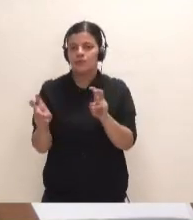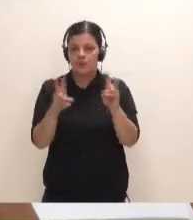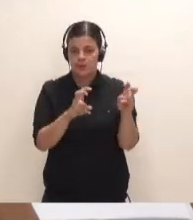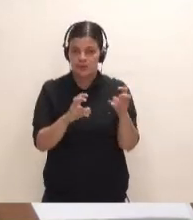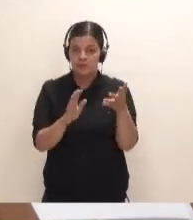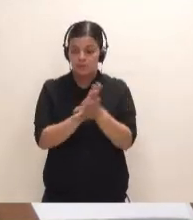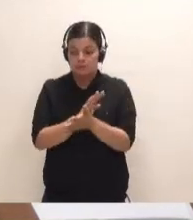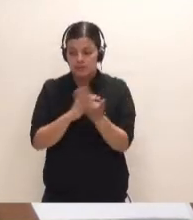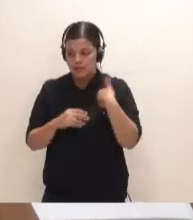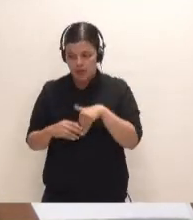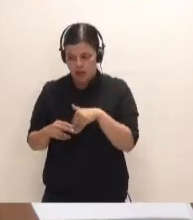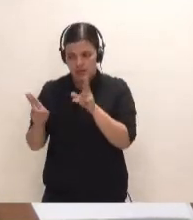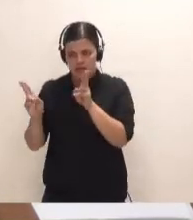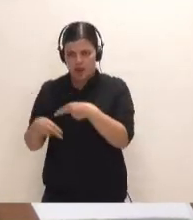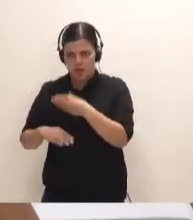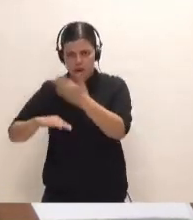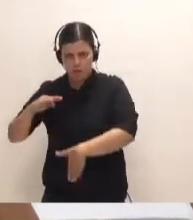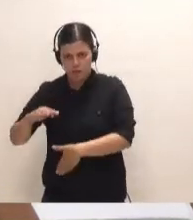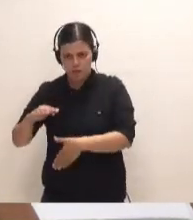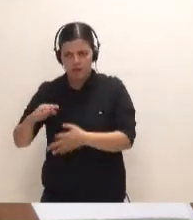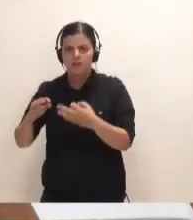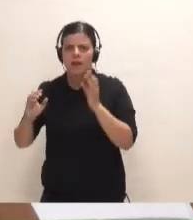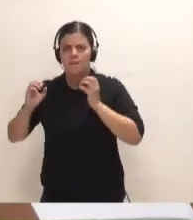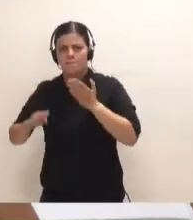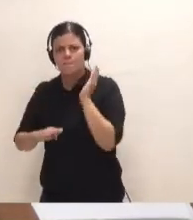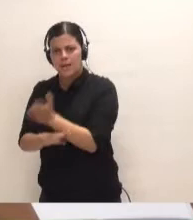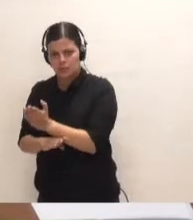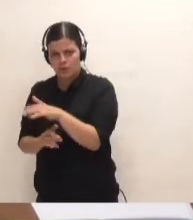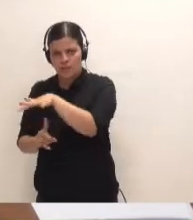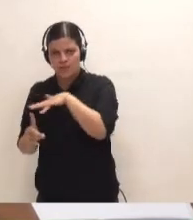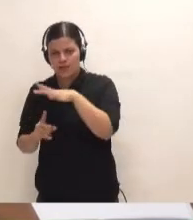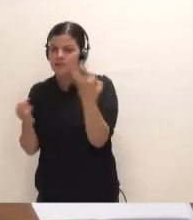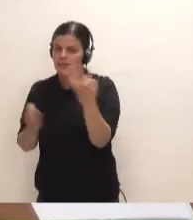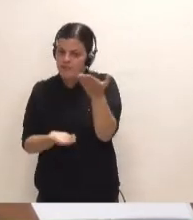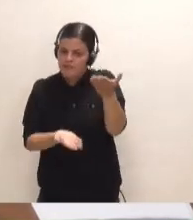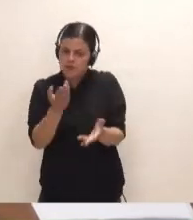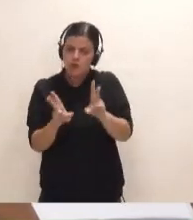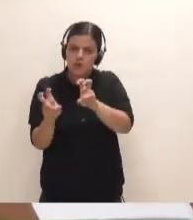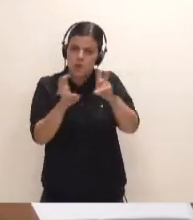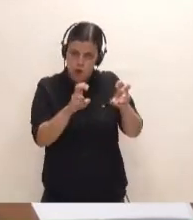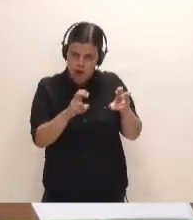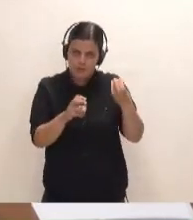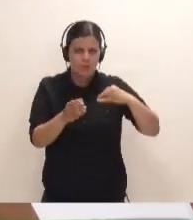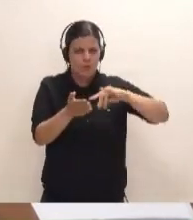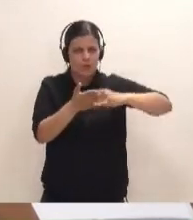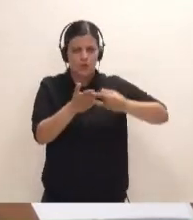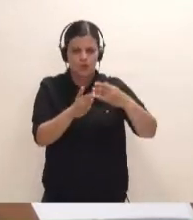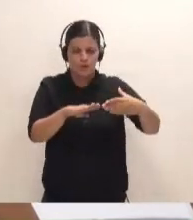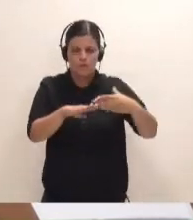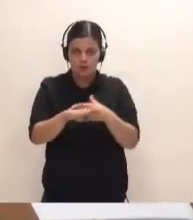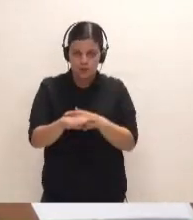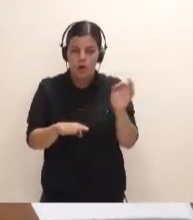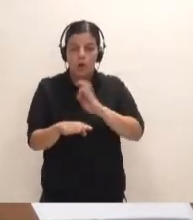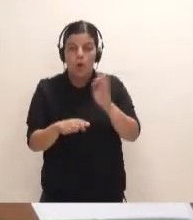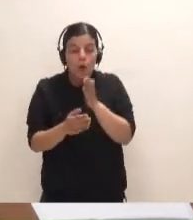Caducada la Declaración de Impacto Ambiental, habría que hacer una nueva evaluación del proyecto de Fonsalía o buscar cualquier otra alternativa que se hubiera